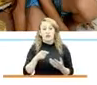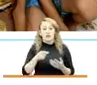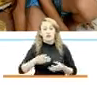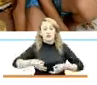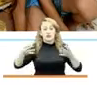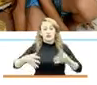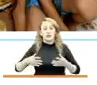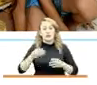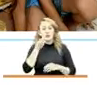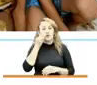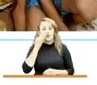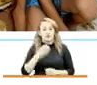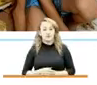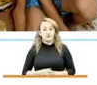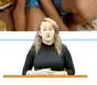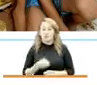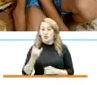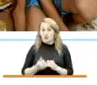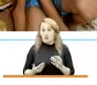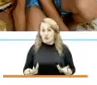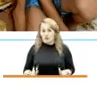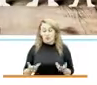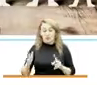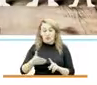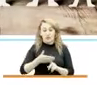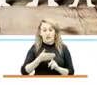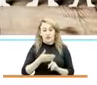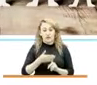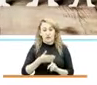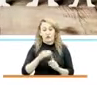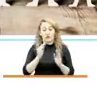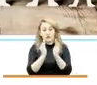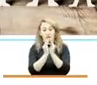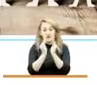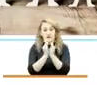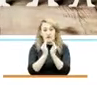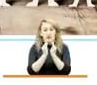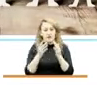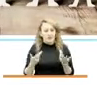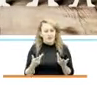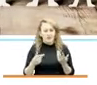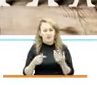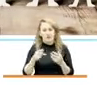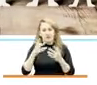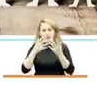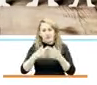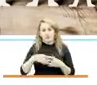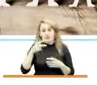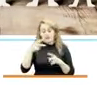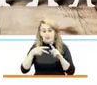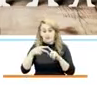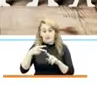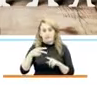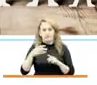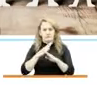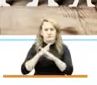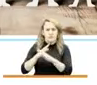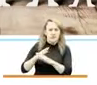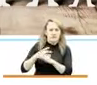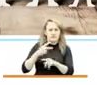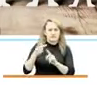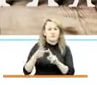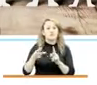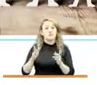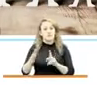el hogar. Y finalmente paso al esquema de protección. El ICBF constitucionalmente tiene dos funciones, la de prevenir, pero también proteger,